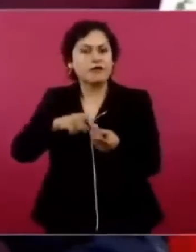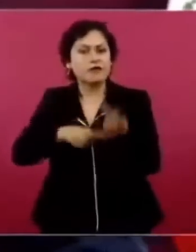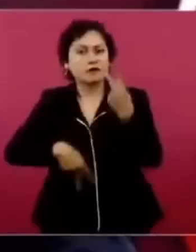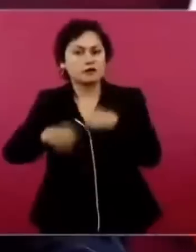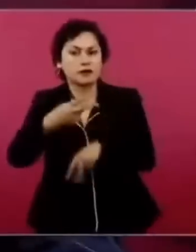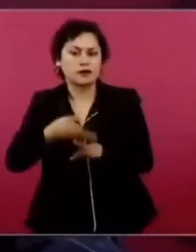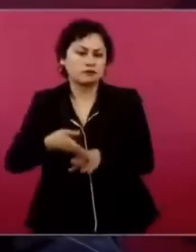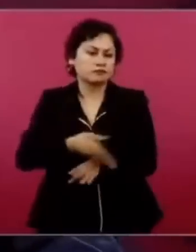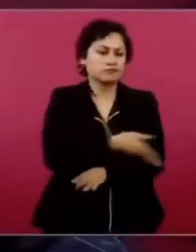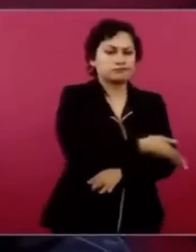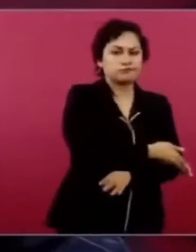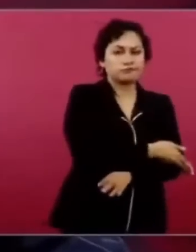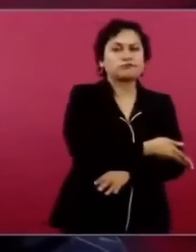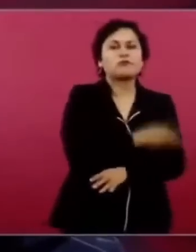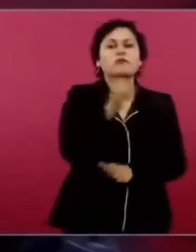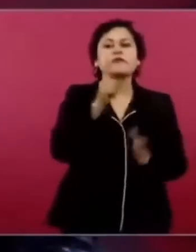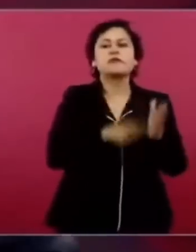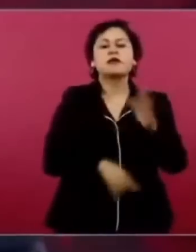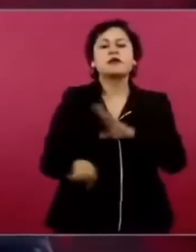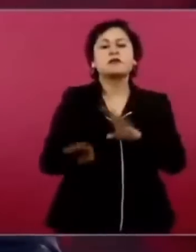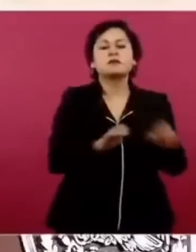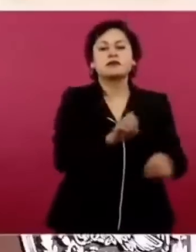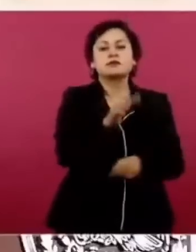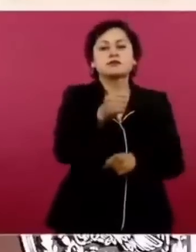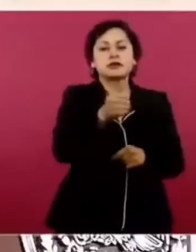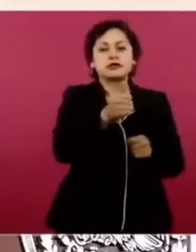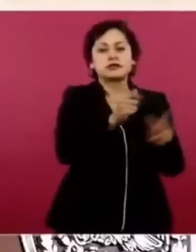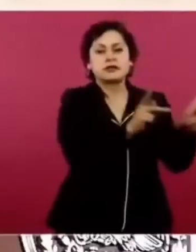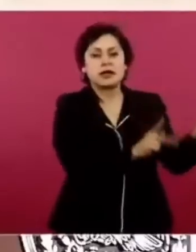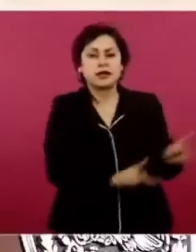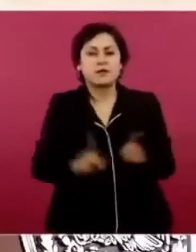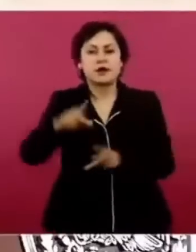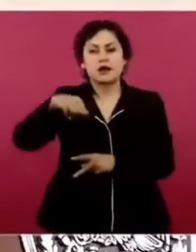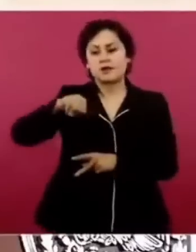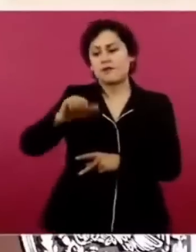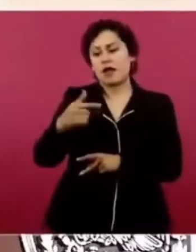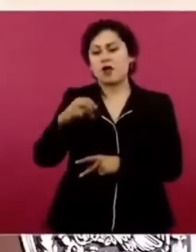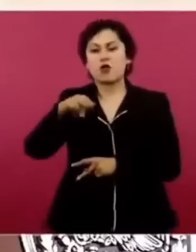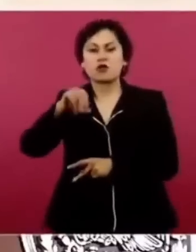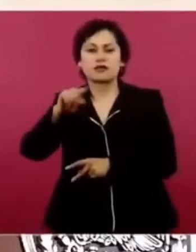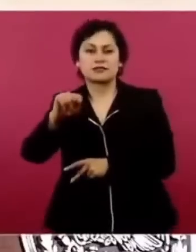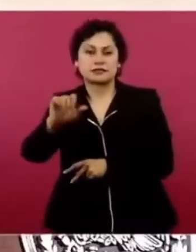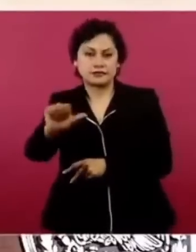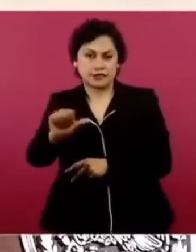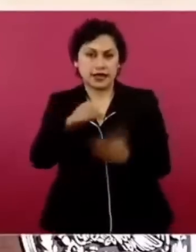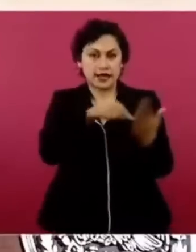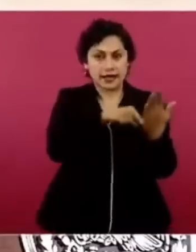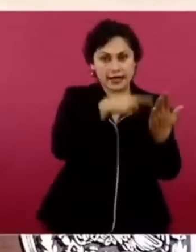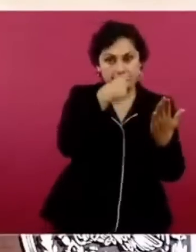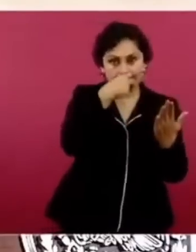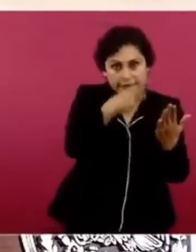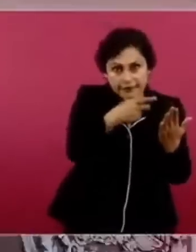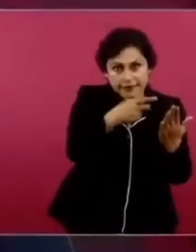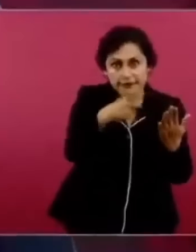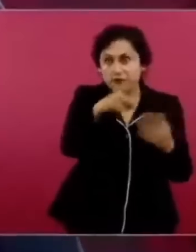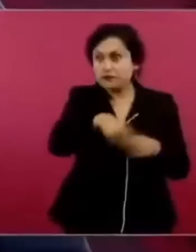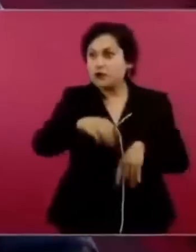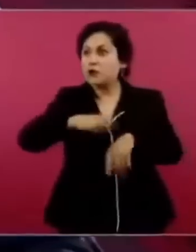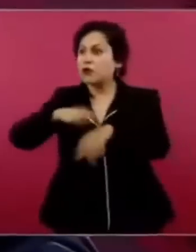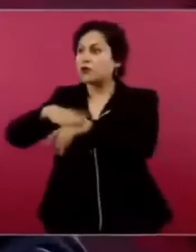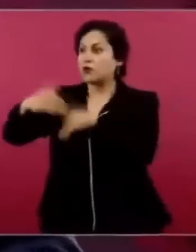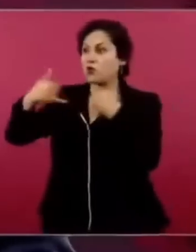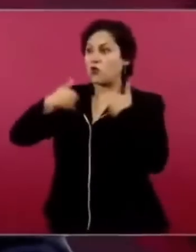de 1906. Que todos los jóvenes, ojalá y puedan leer,